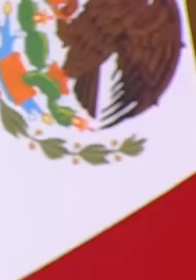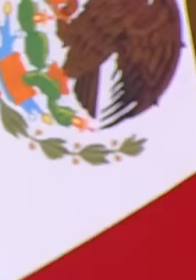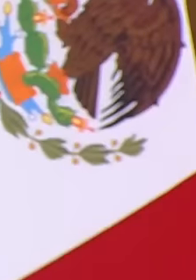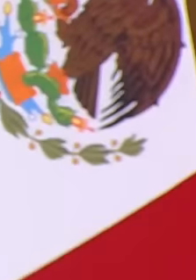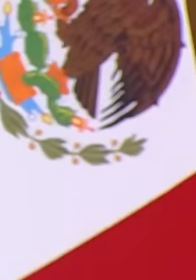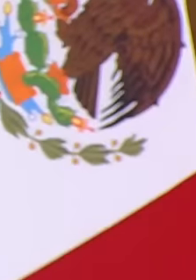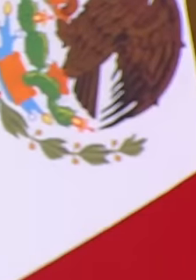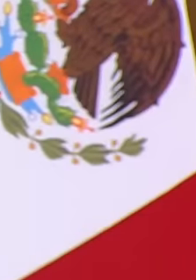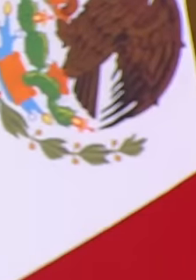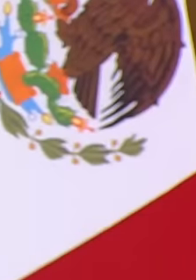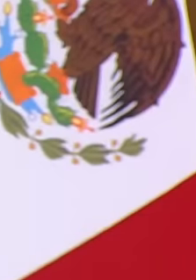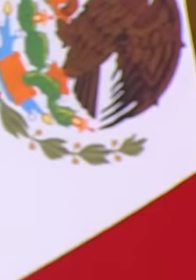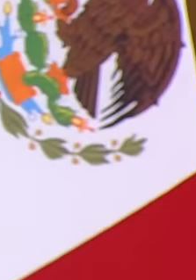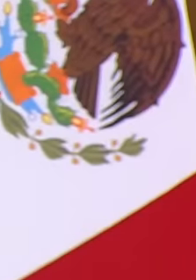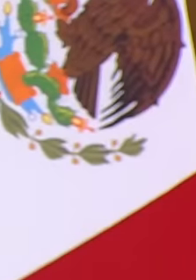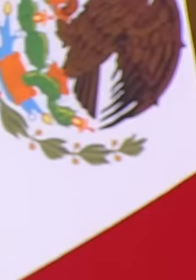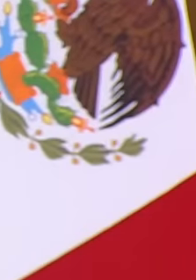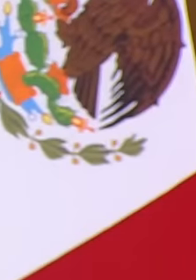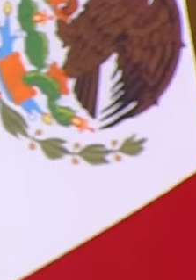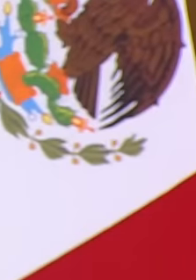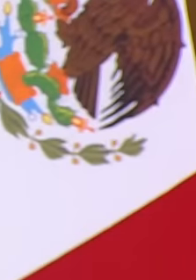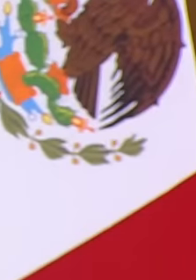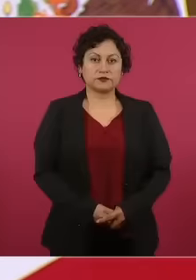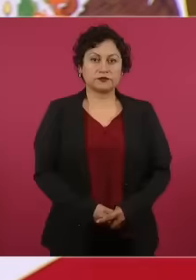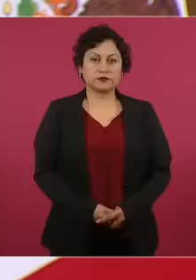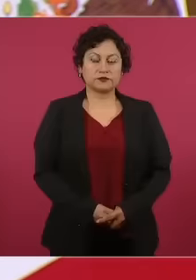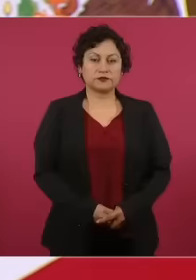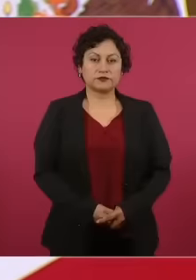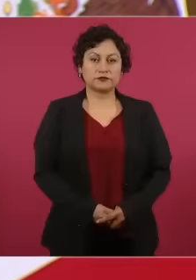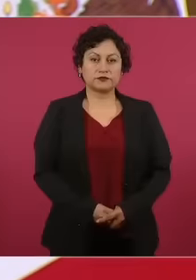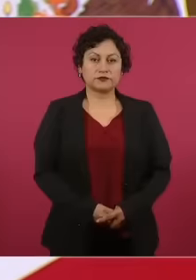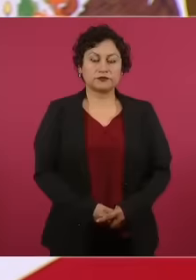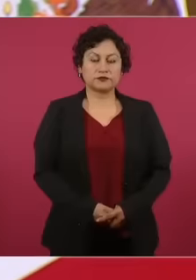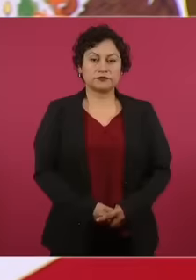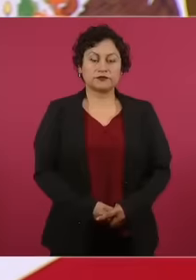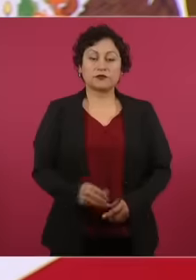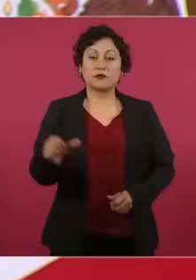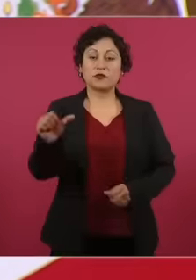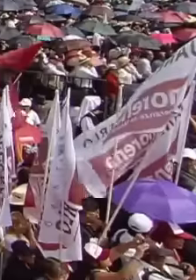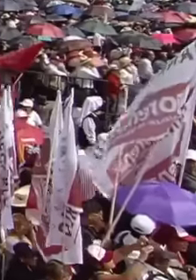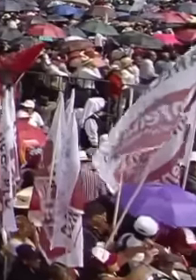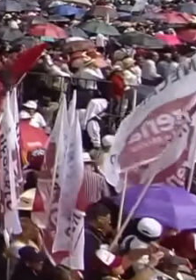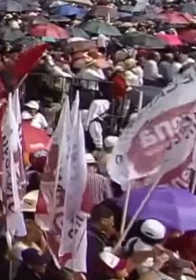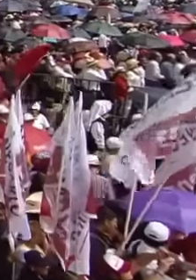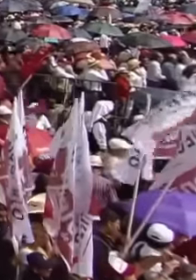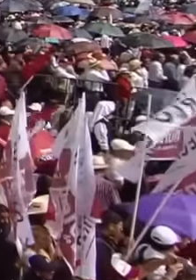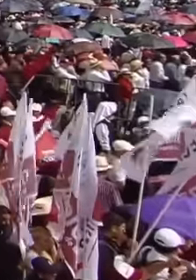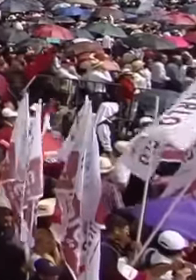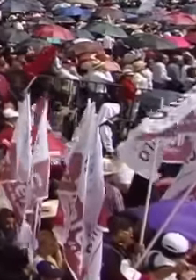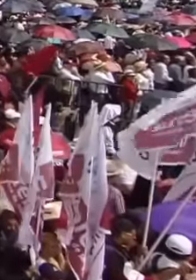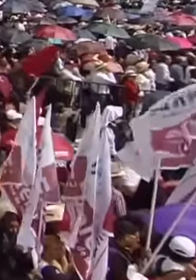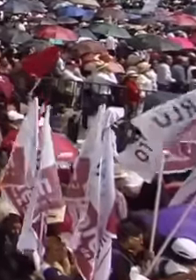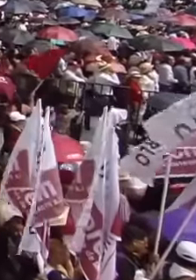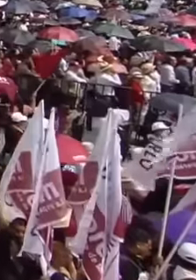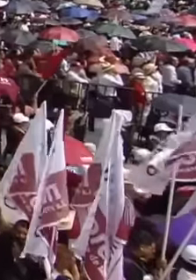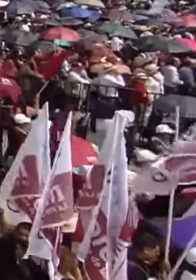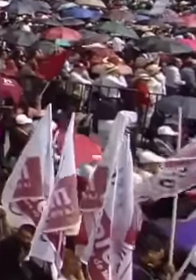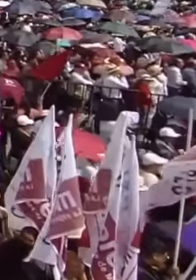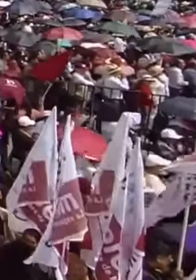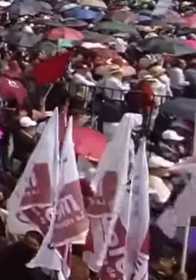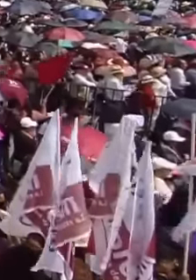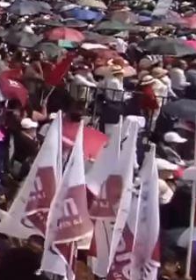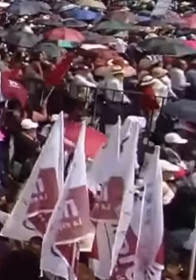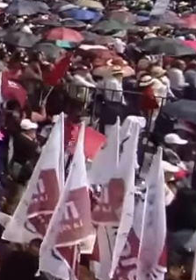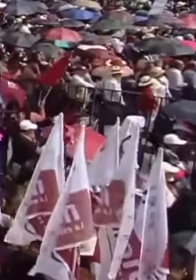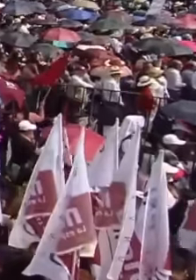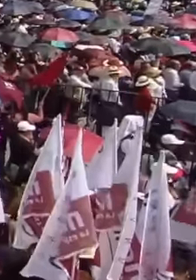El presidente de México, Andrés Manuel López Obrador, llevó a cabo una consulta mano alzada en el Zócalo Capitalino,